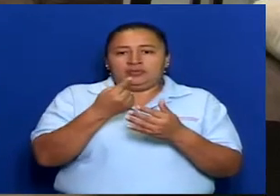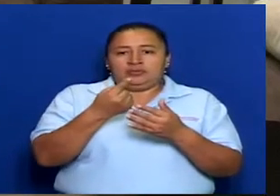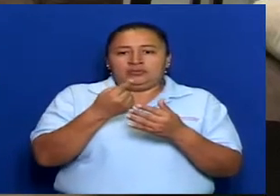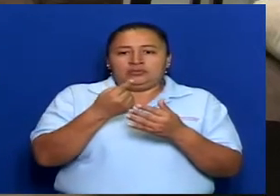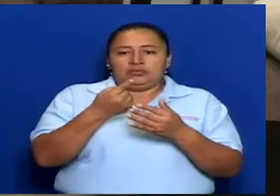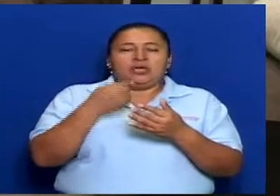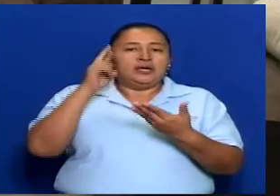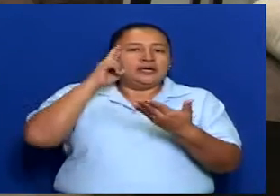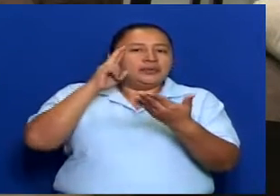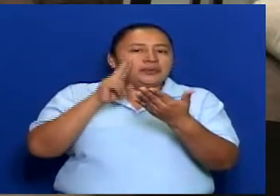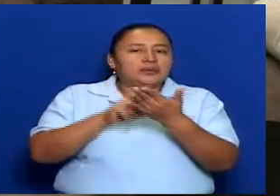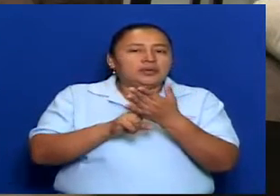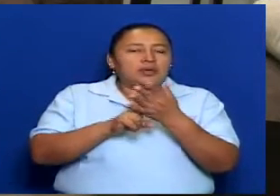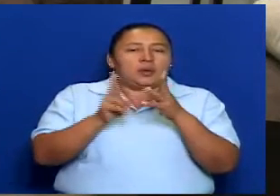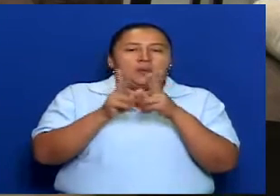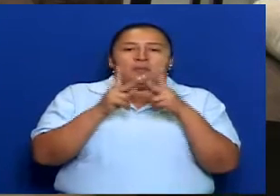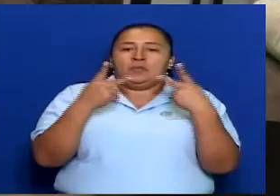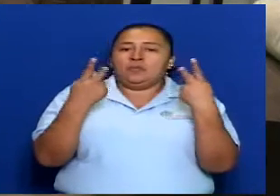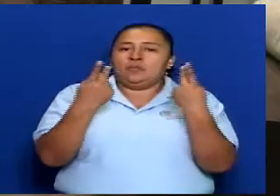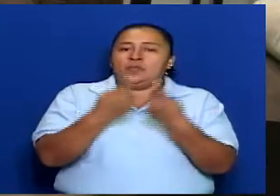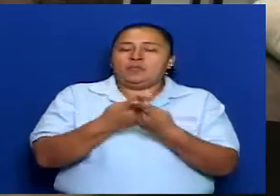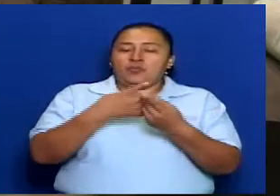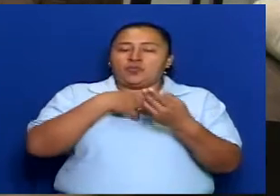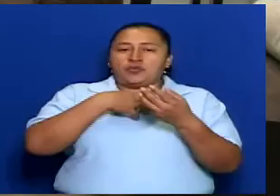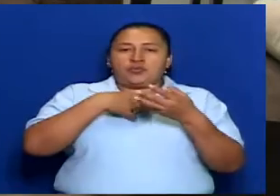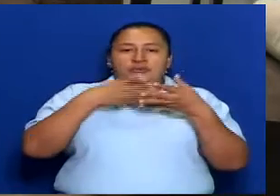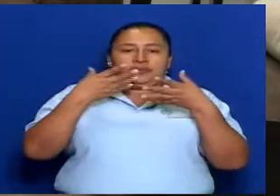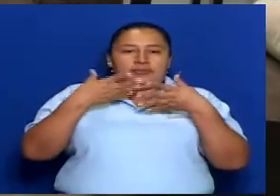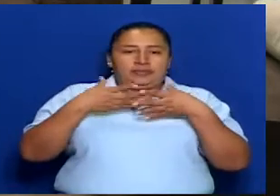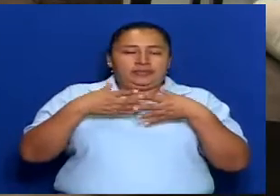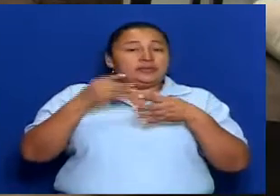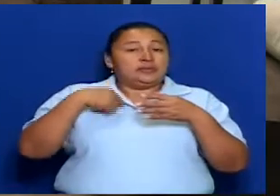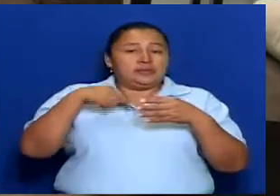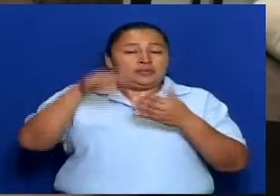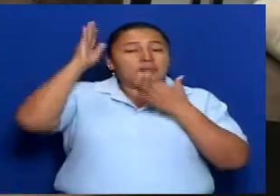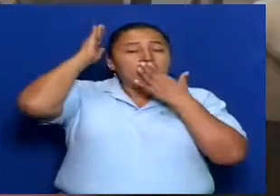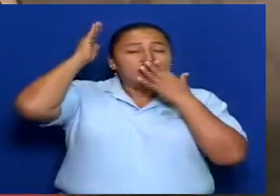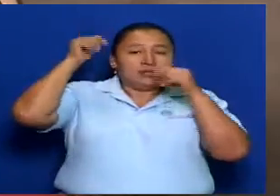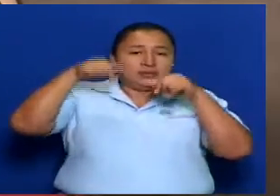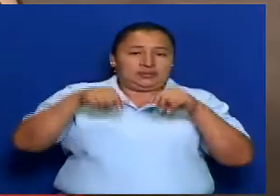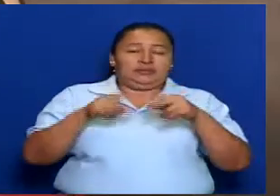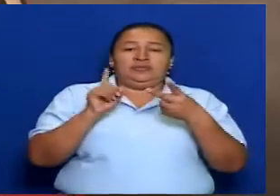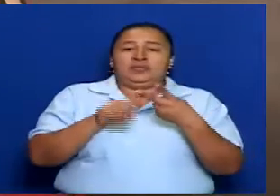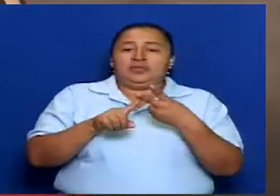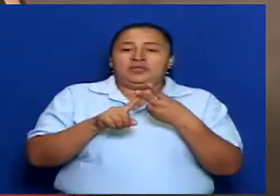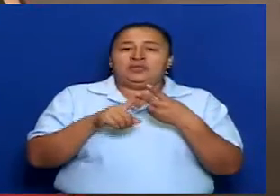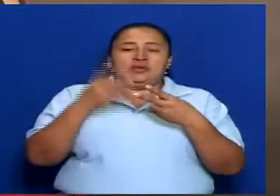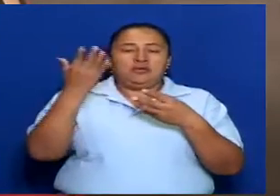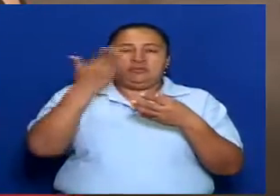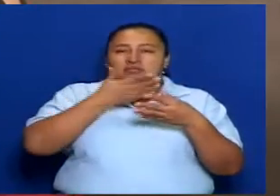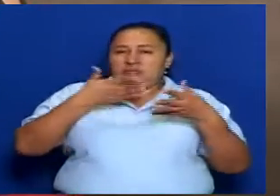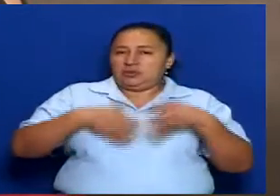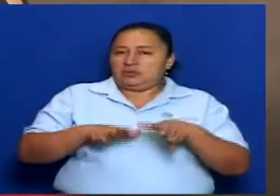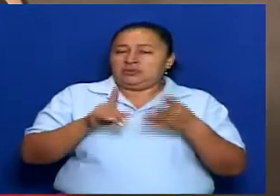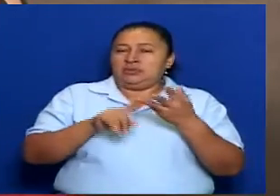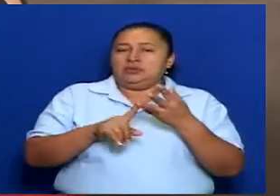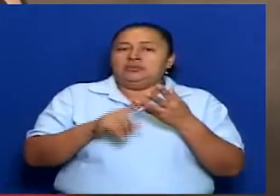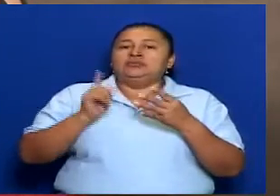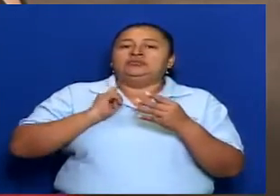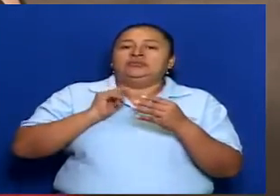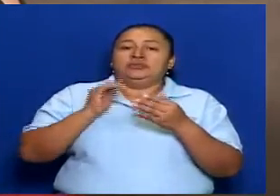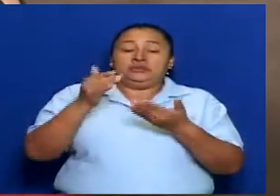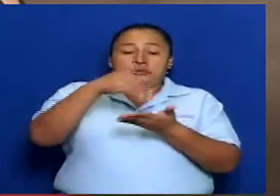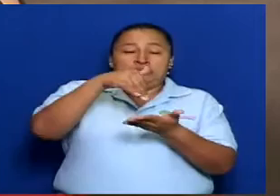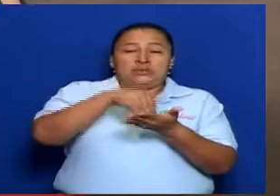originarios, afrodescendientes, también del Pacífico y Centro y Norte, como decía la diputada, nuestra comisión es rica